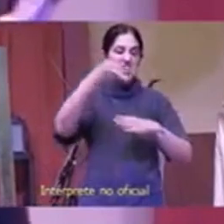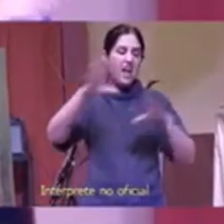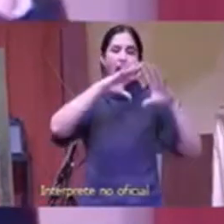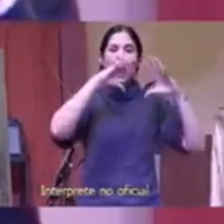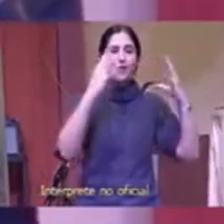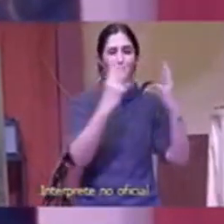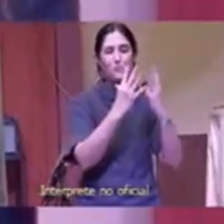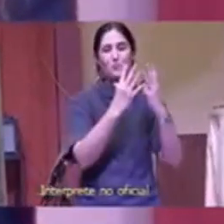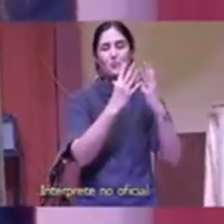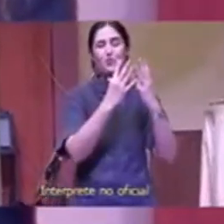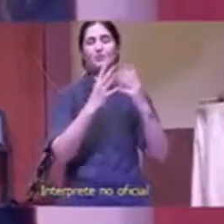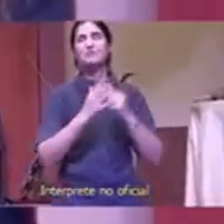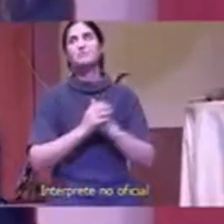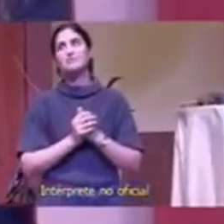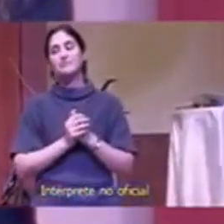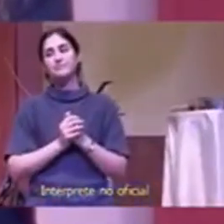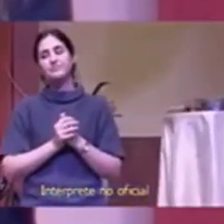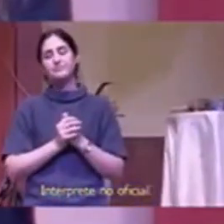lugar hacia todo lugar